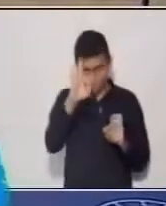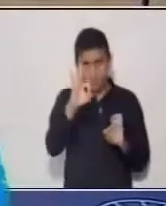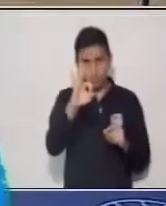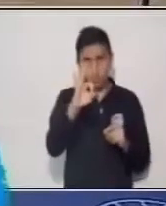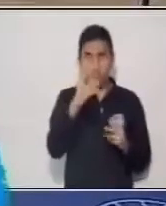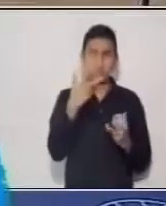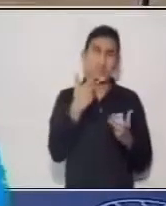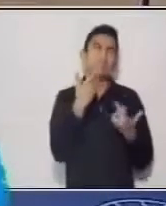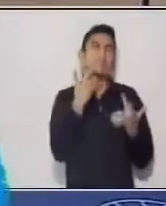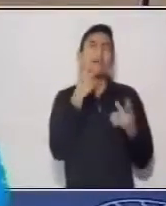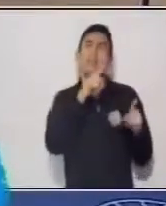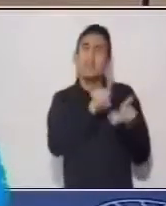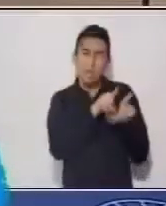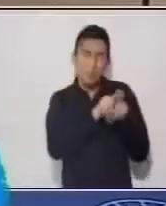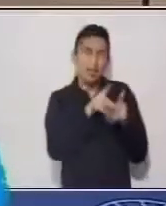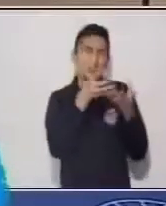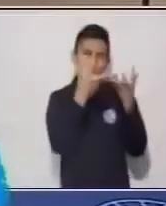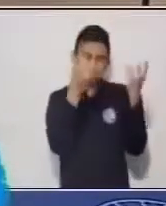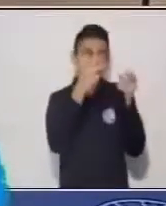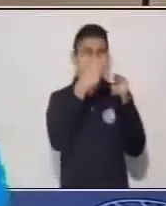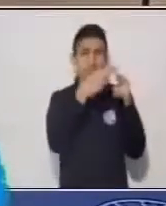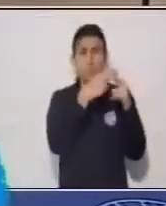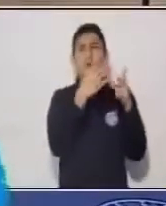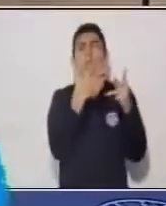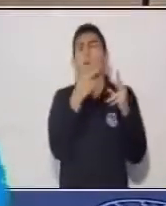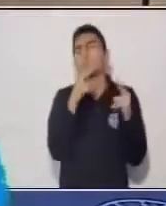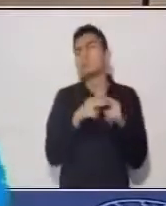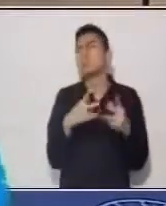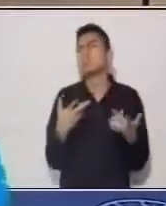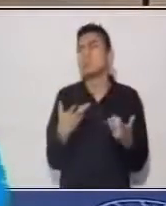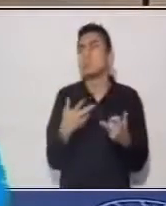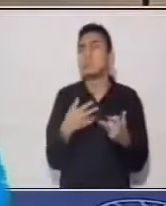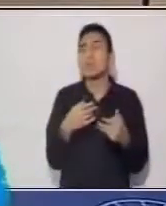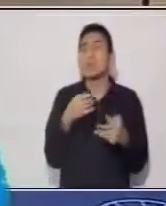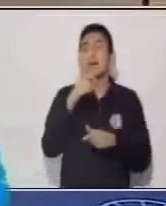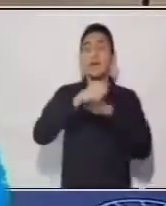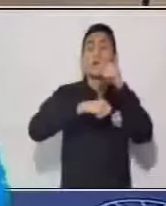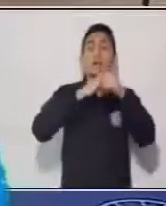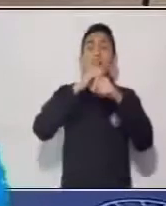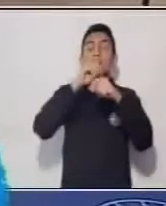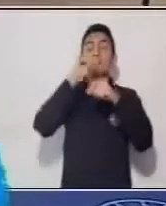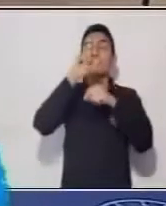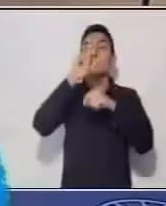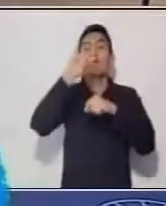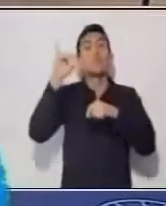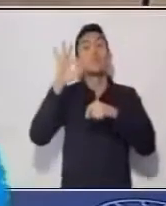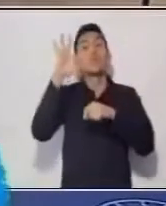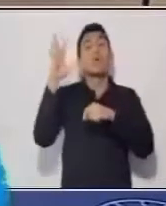Muchos le llaman o se conoce generalmente como flujo de conciencia